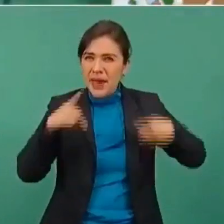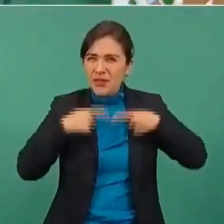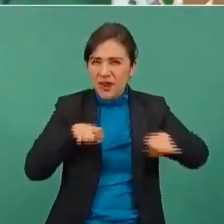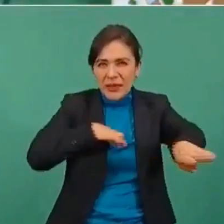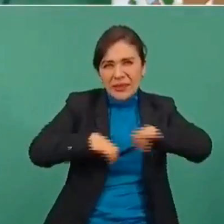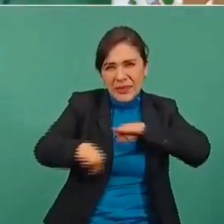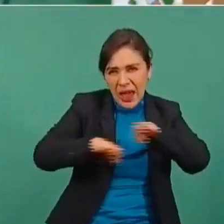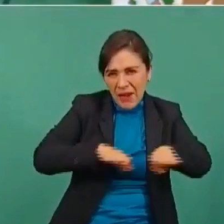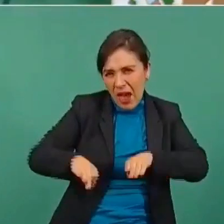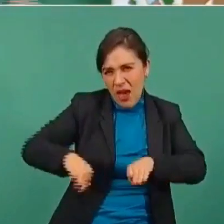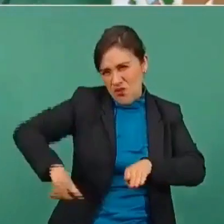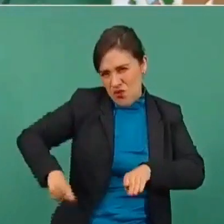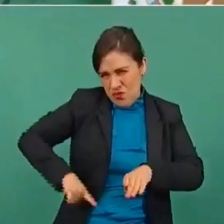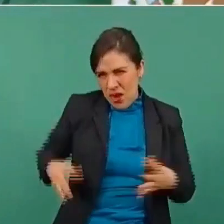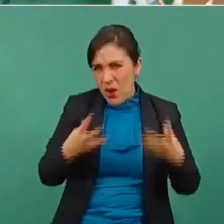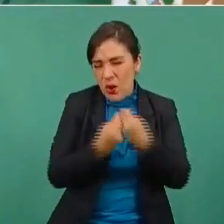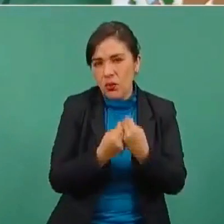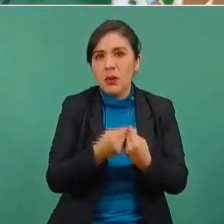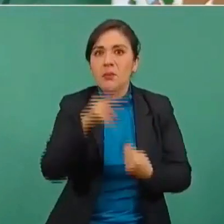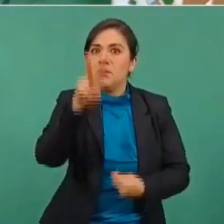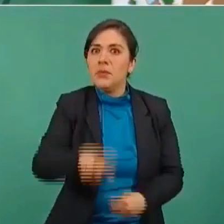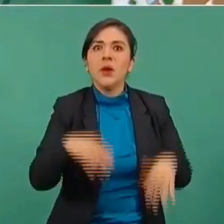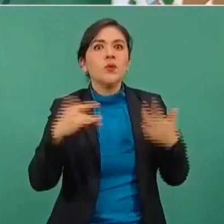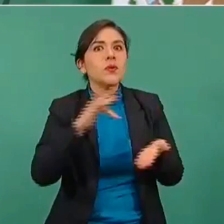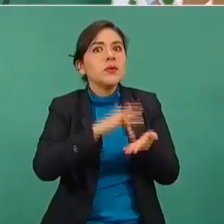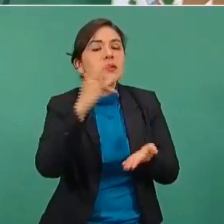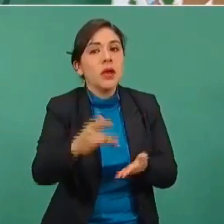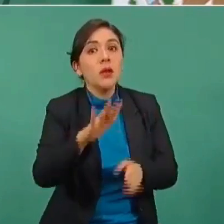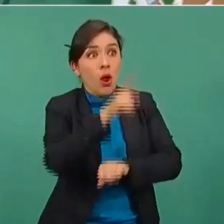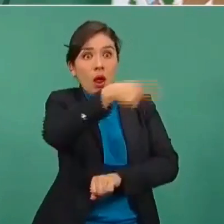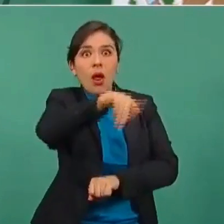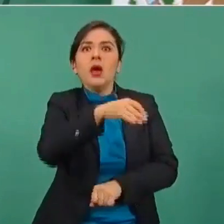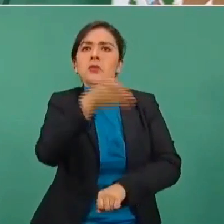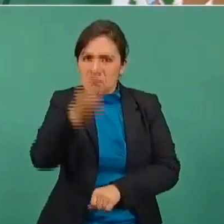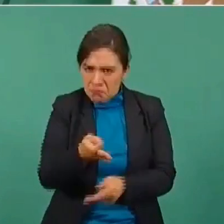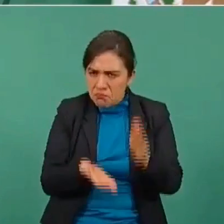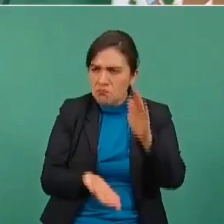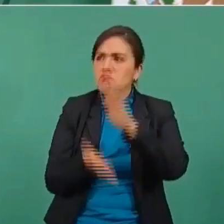servidores públicos a los que les agradezco mucho porque se han ido allá.